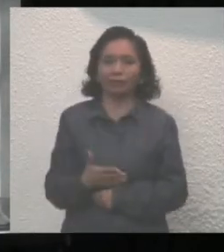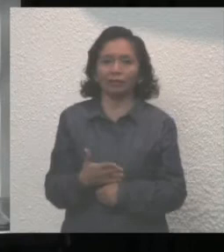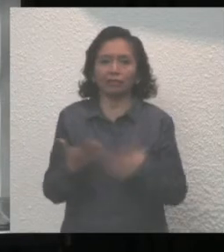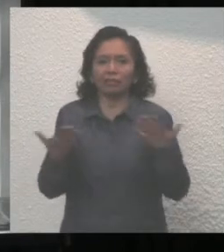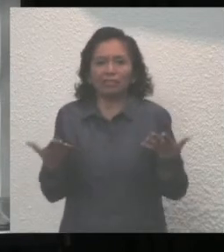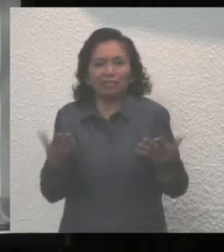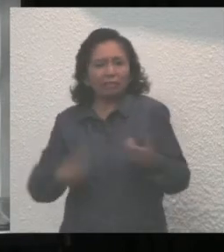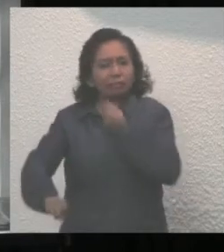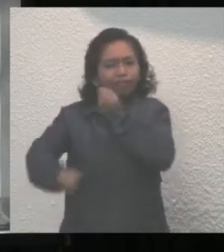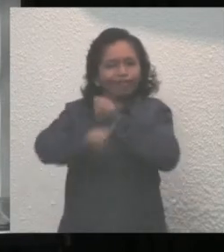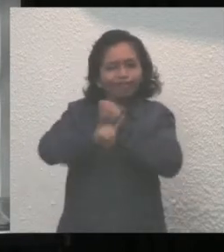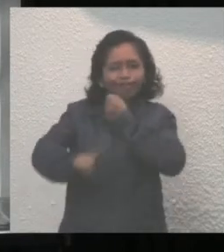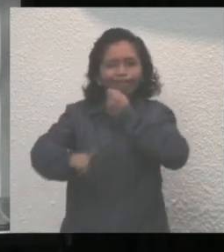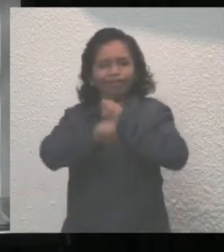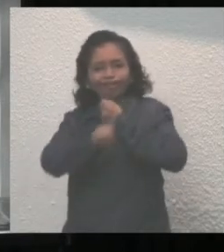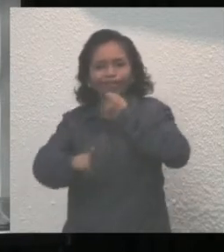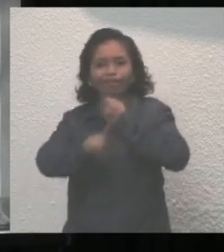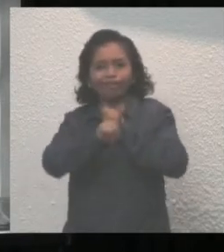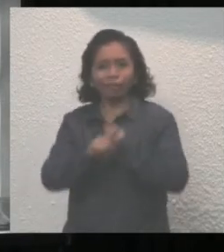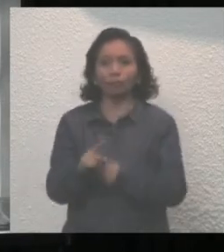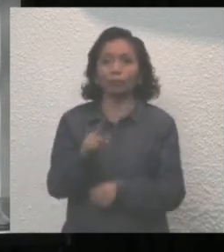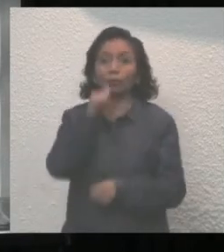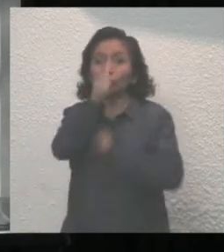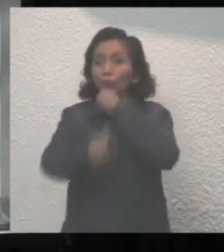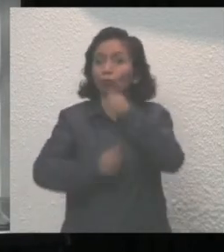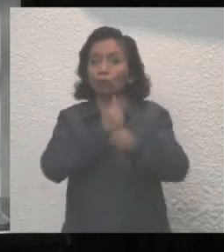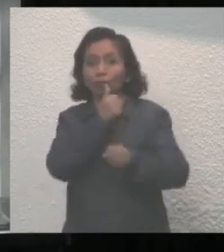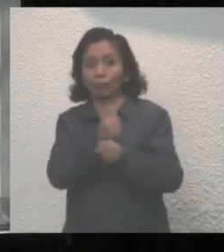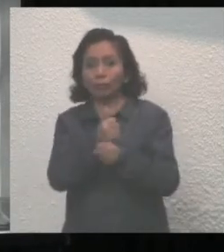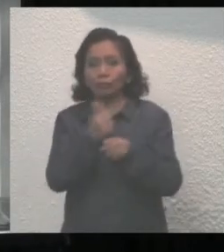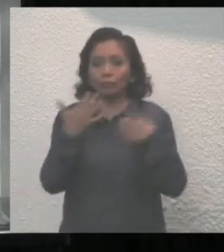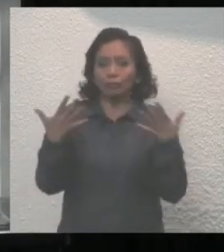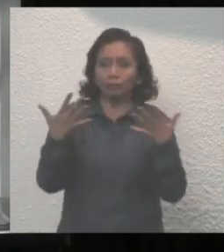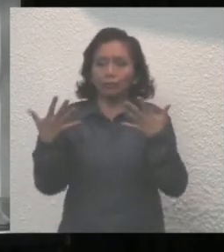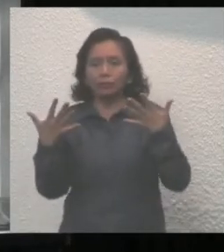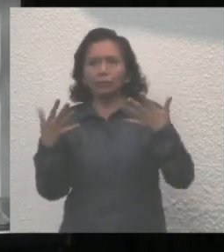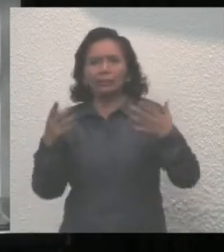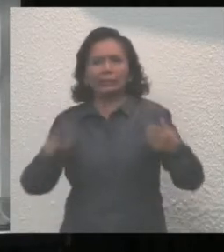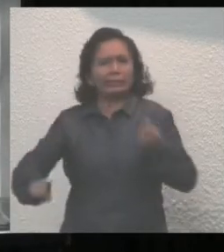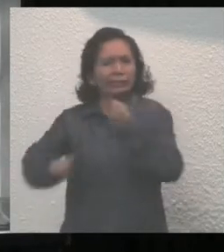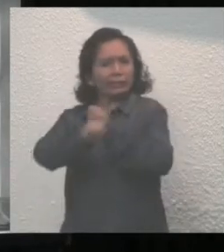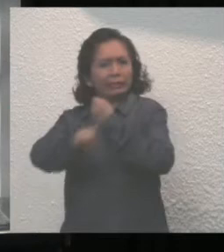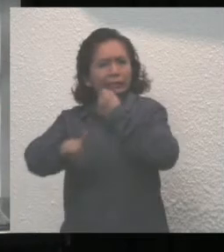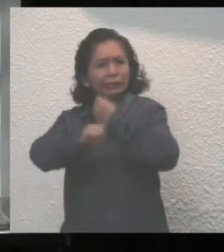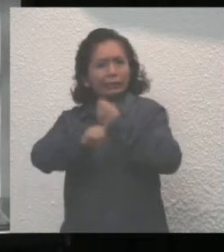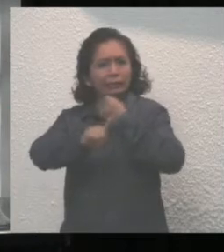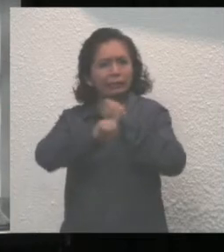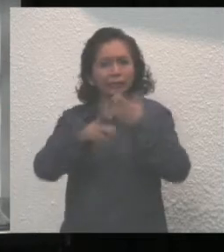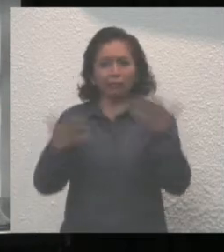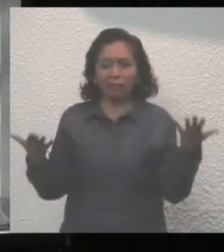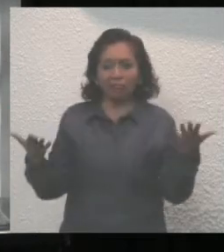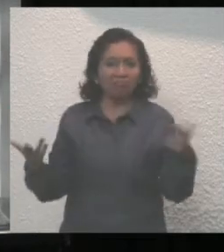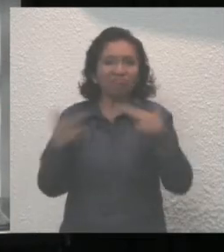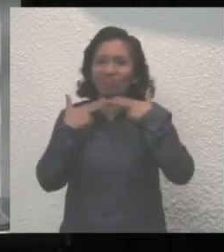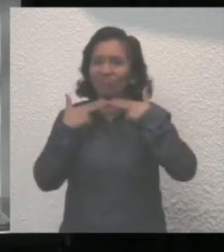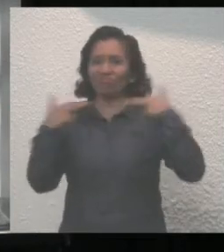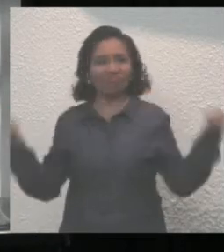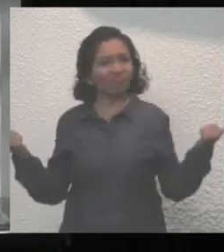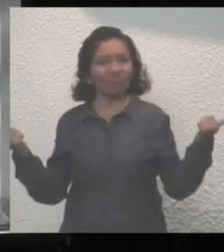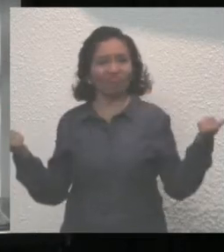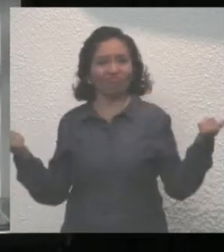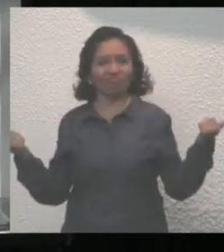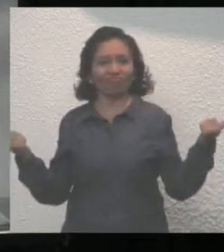dificultades. Un año que nos ha puesto ante adversidades a las que nadie nos había